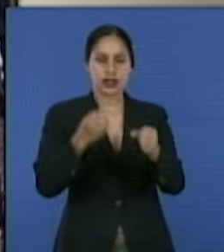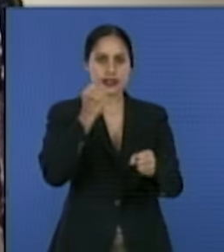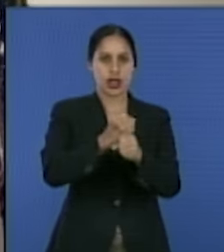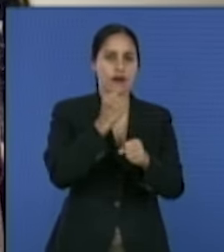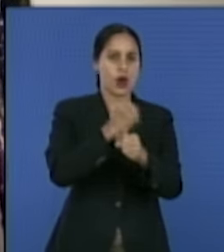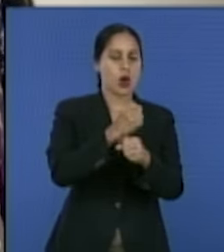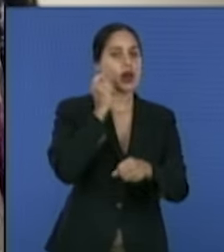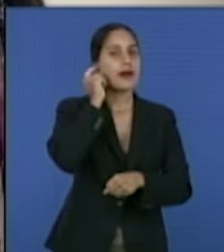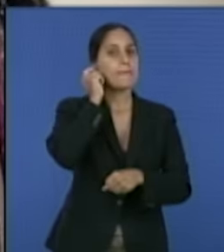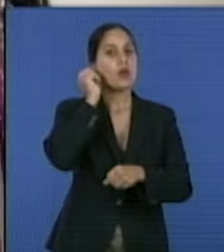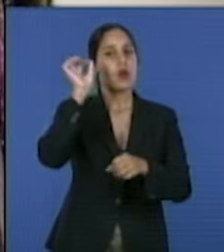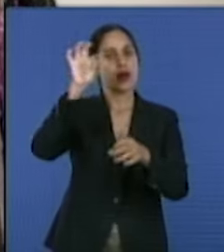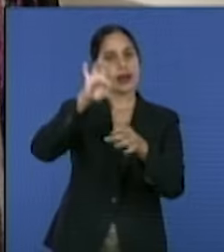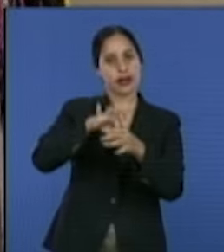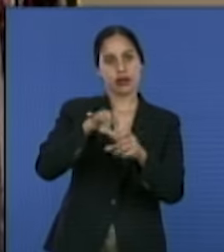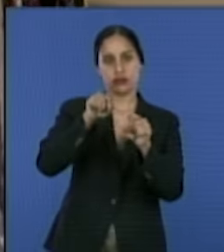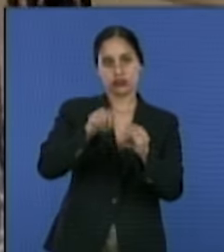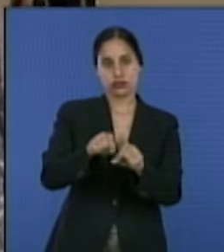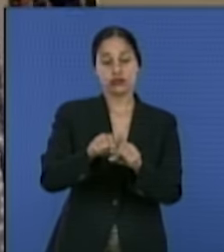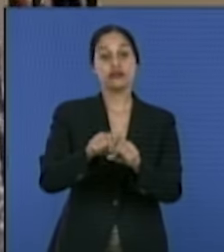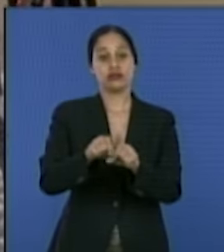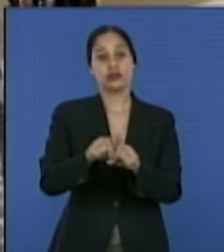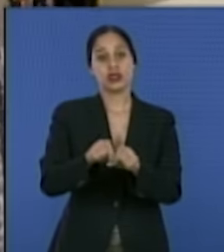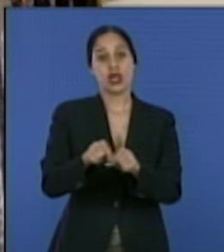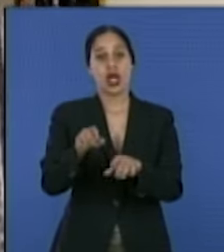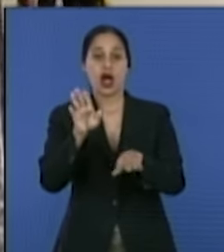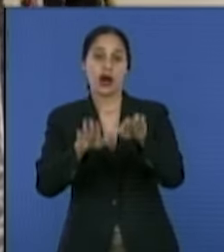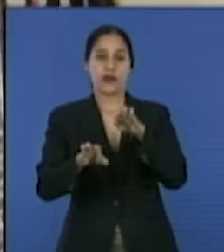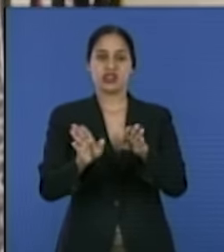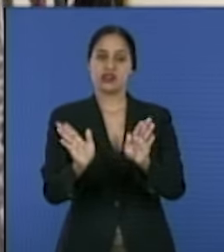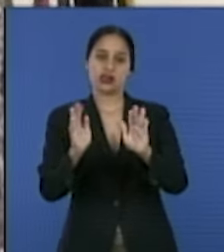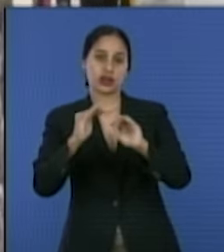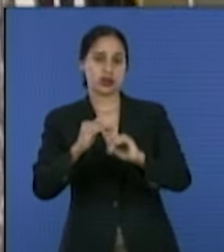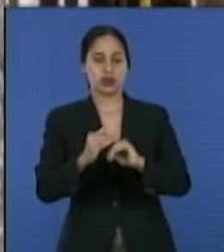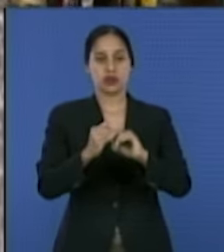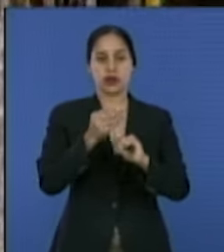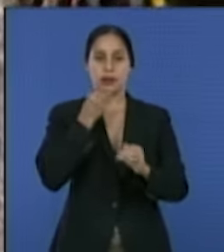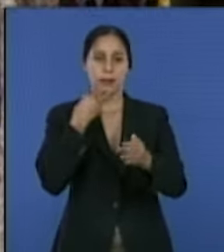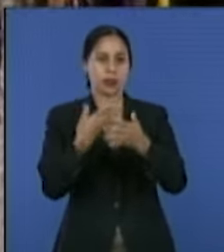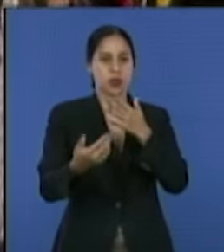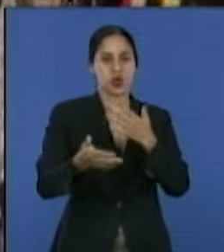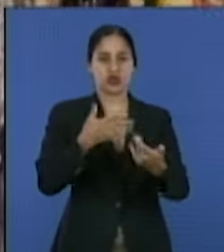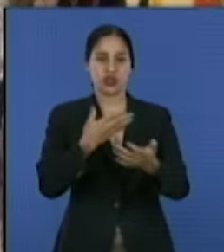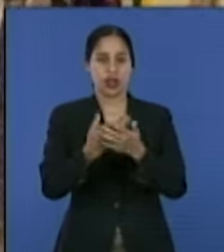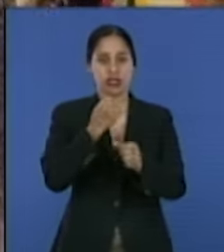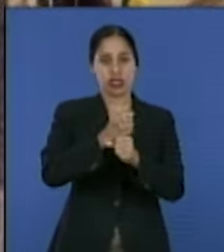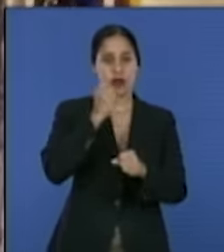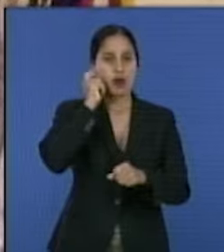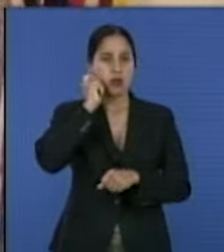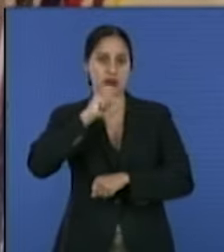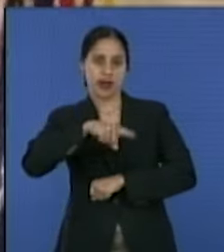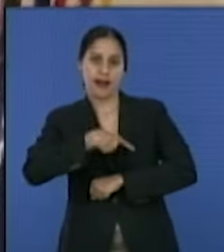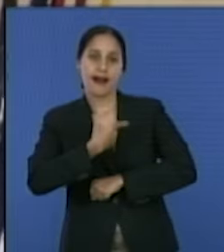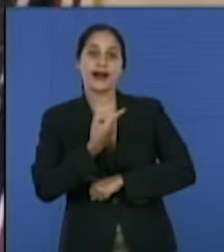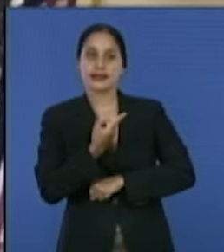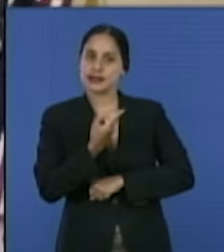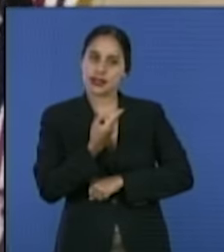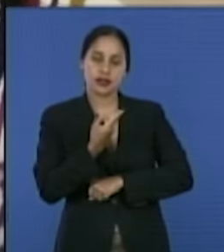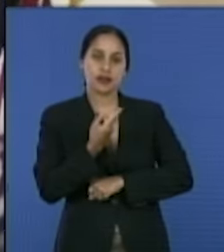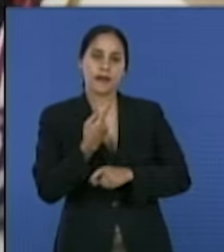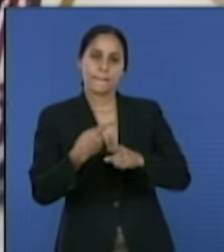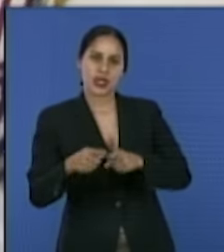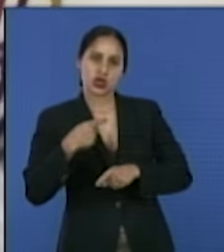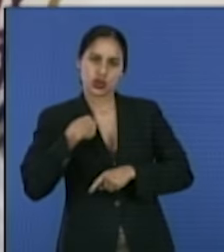mujer, que no es apreciado como arte, que no es considerado como arte. Pero